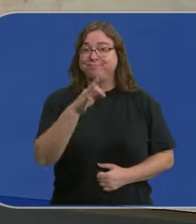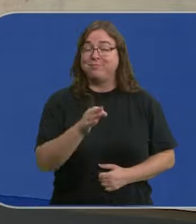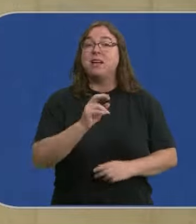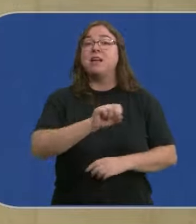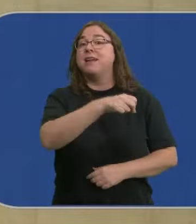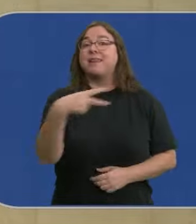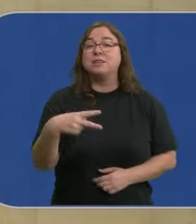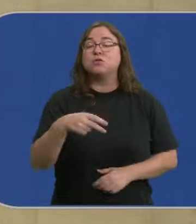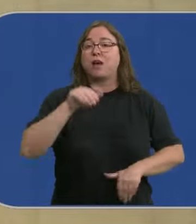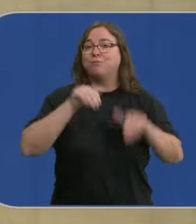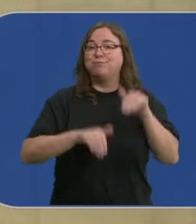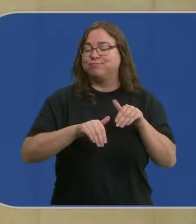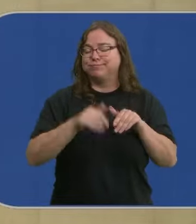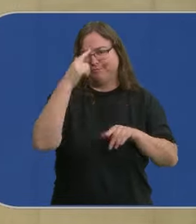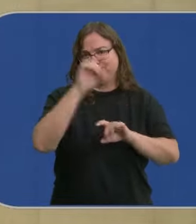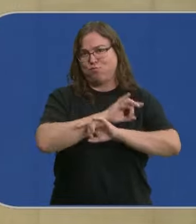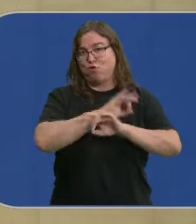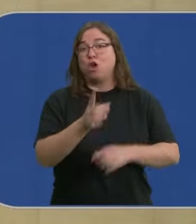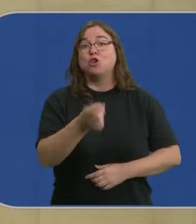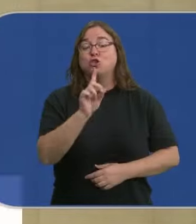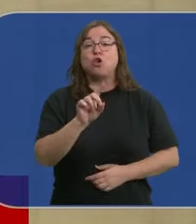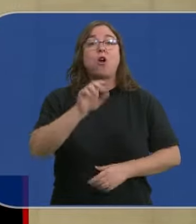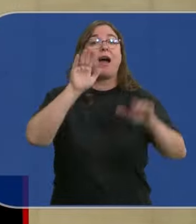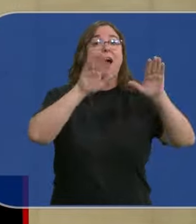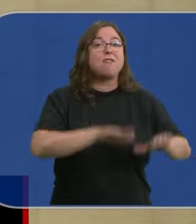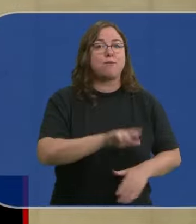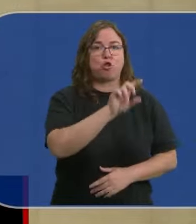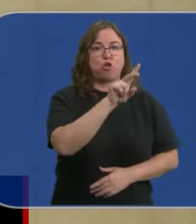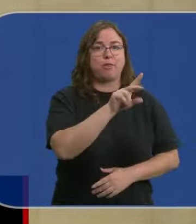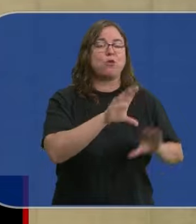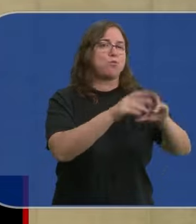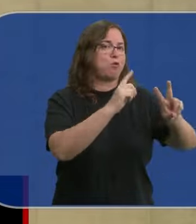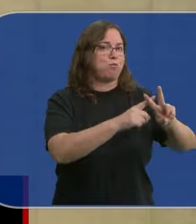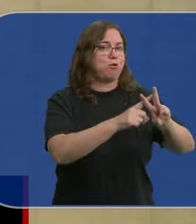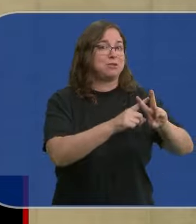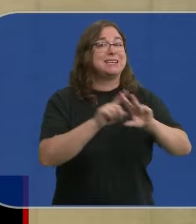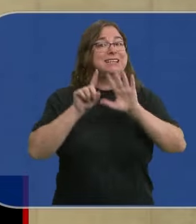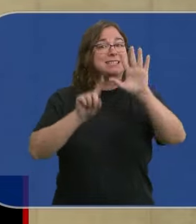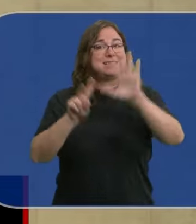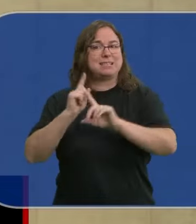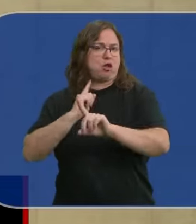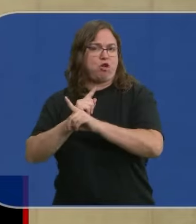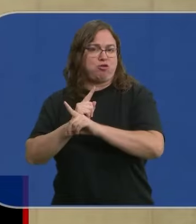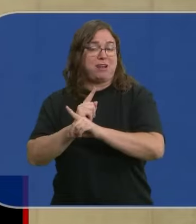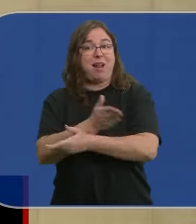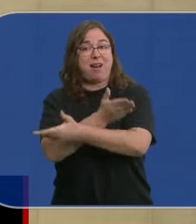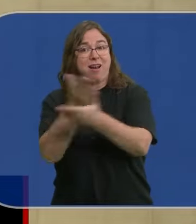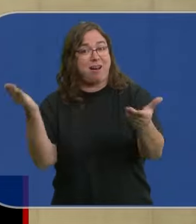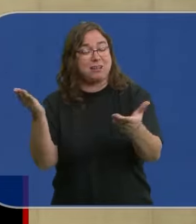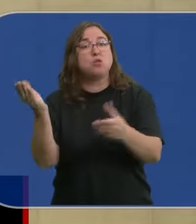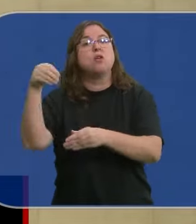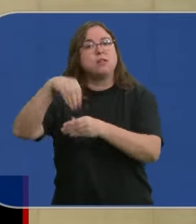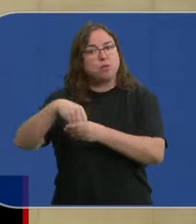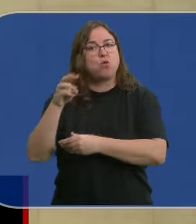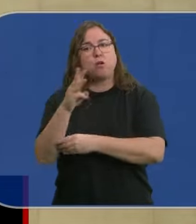El resultado de la votación lo deja claro. Solo 12 votos a favor los de Vox y 67 en contra los del resto de partidos